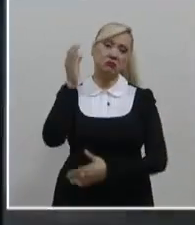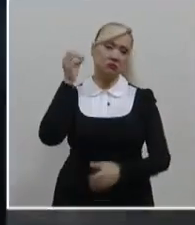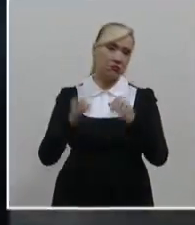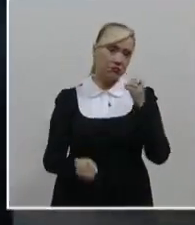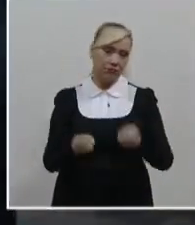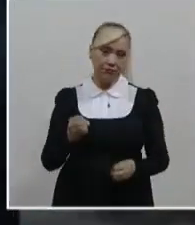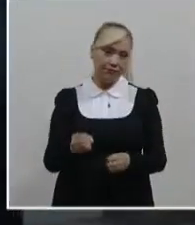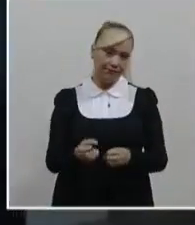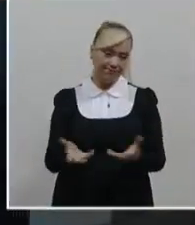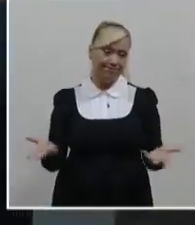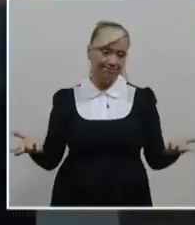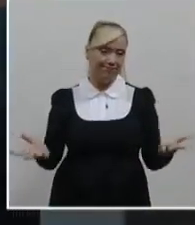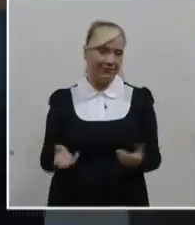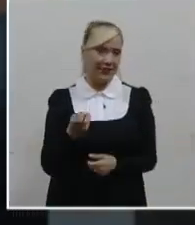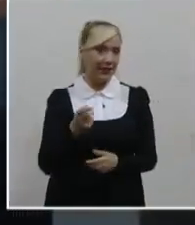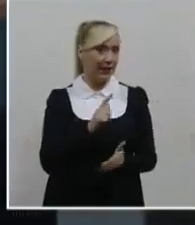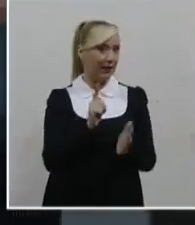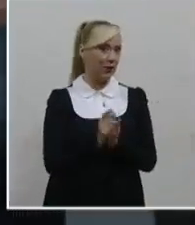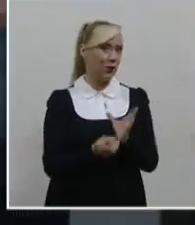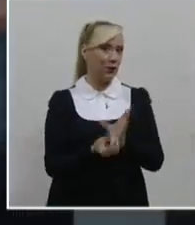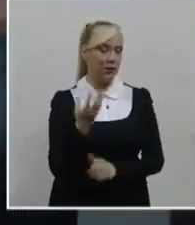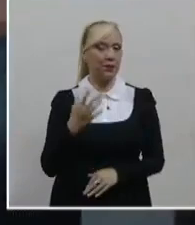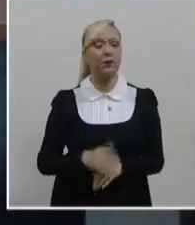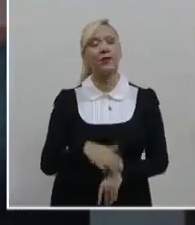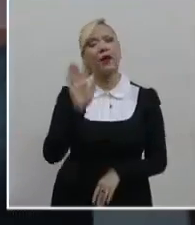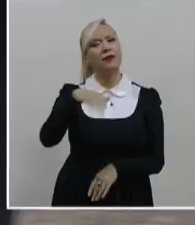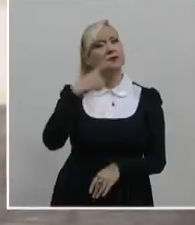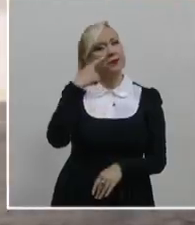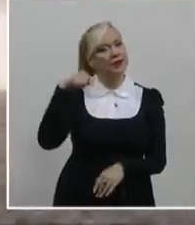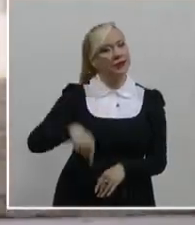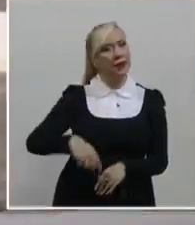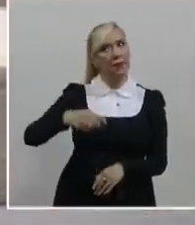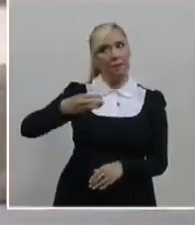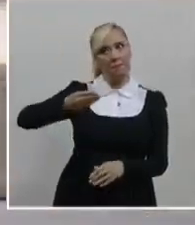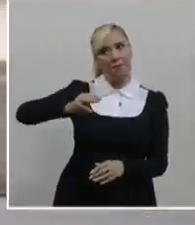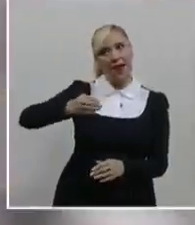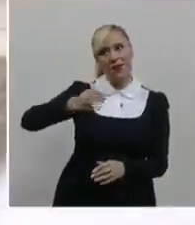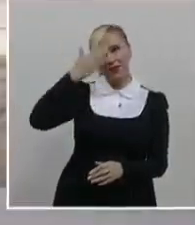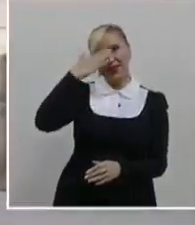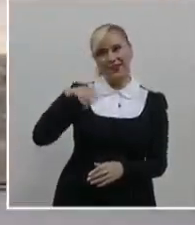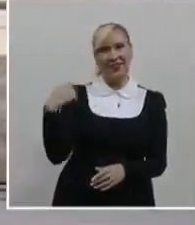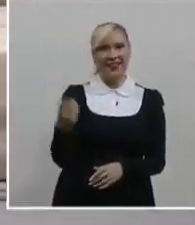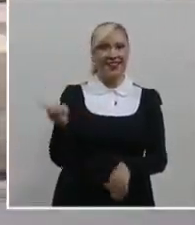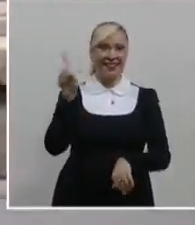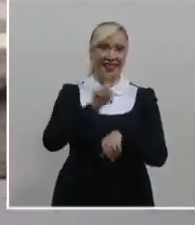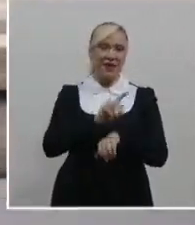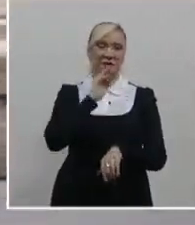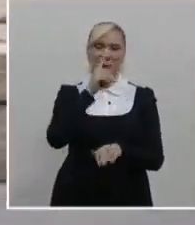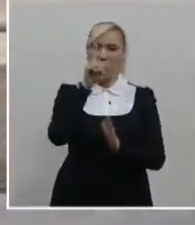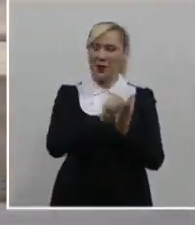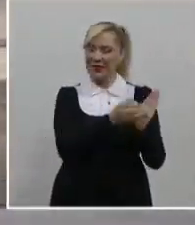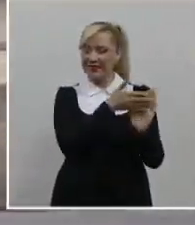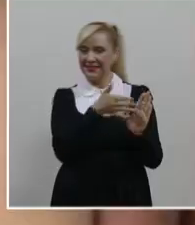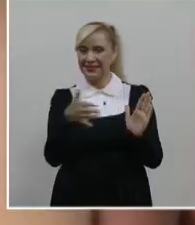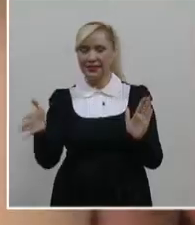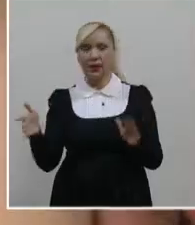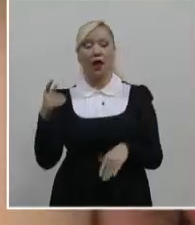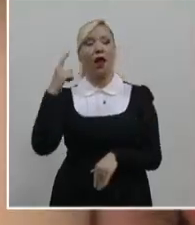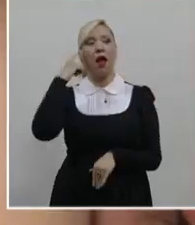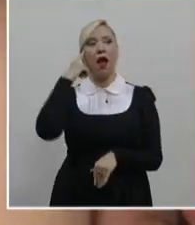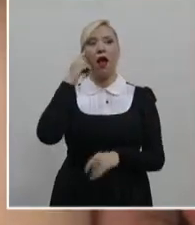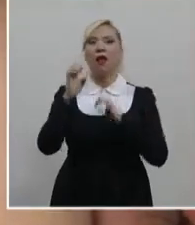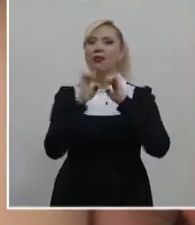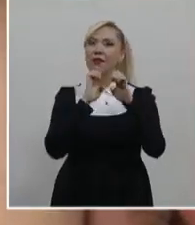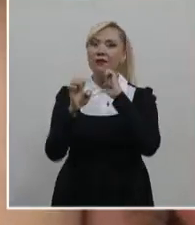Y mire la siguiente información. En este mes de mayo, en el que se festeja el Día de las Madres, la Asociación Mexicana de Juzgadores realizó una serie de